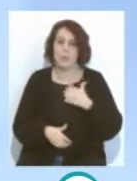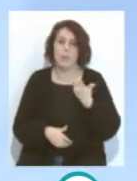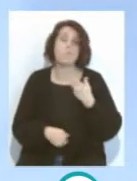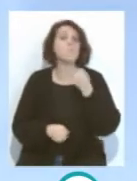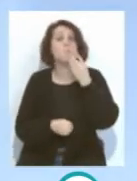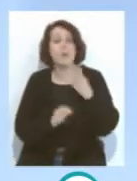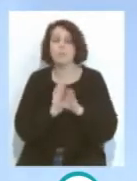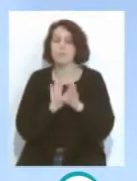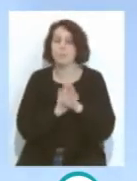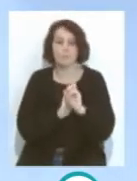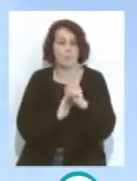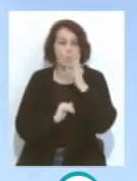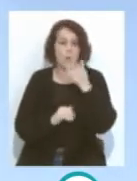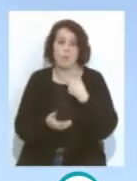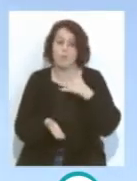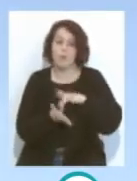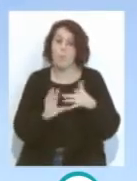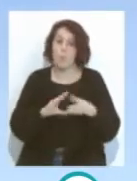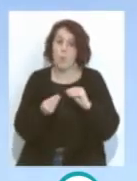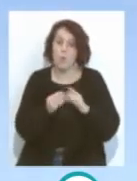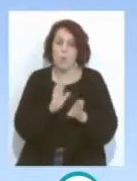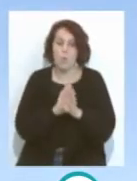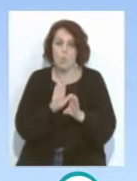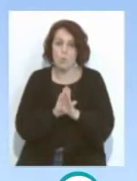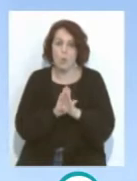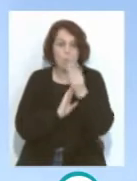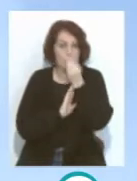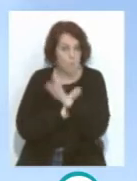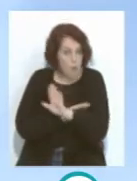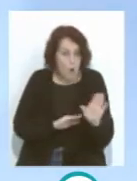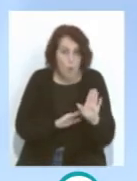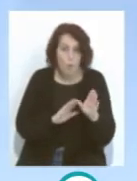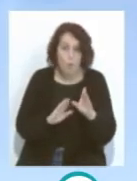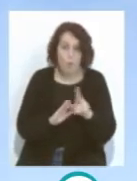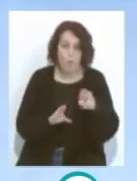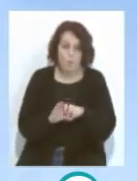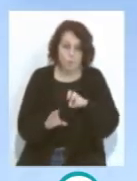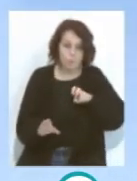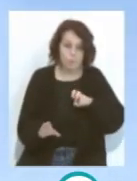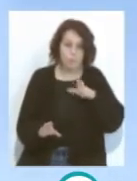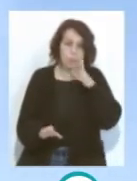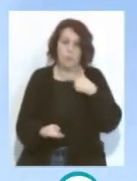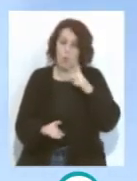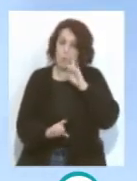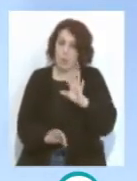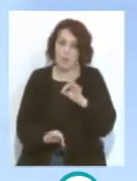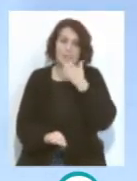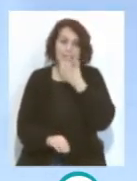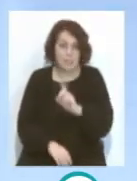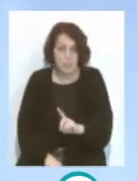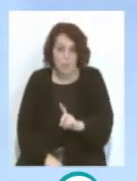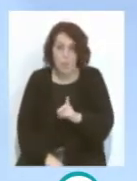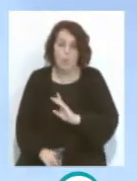siguió, porque cuando son lesiones musculares lo mejor es retirarte, por precaución, porque si no puede haber